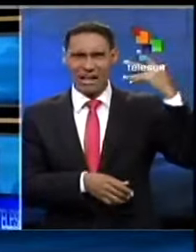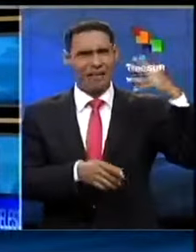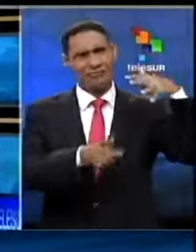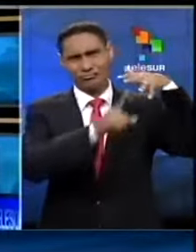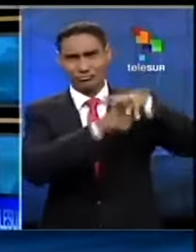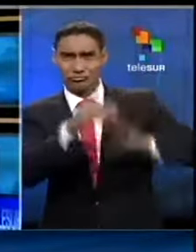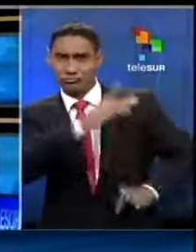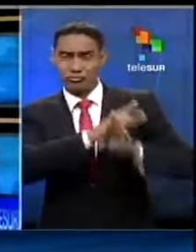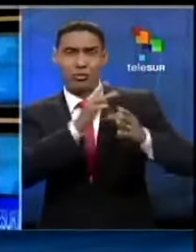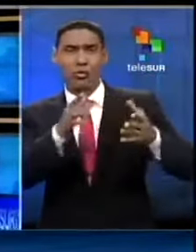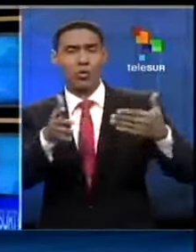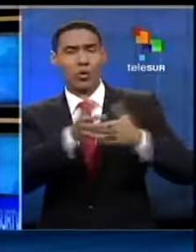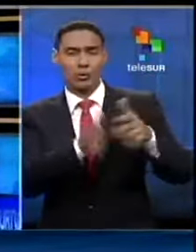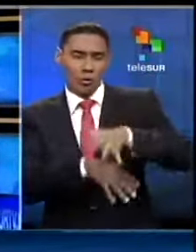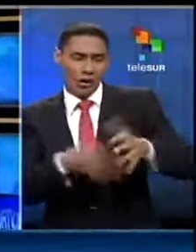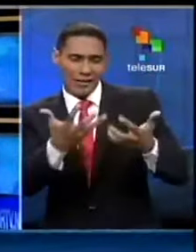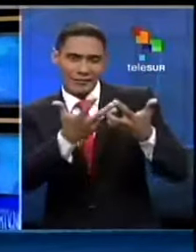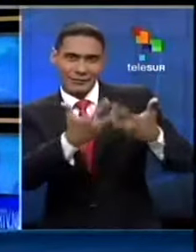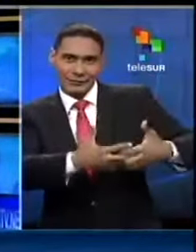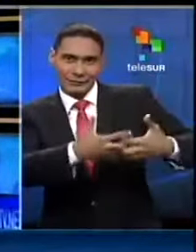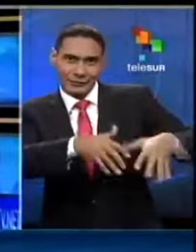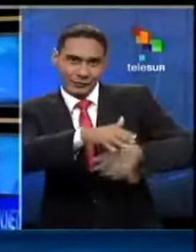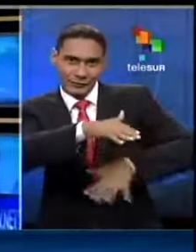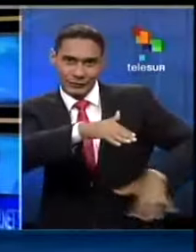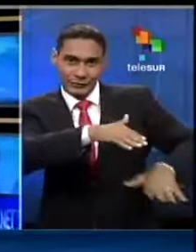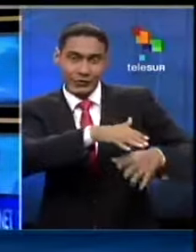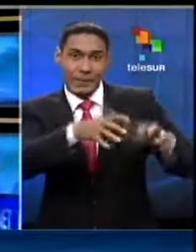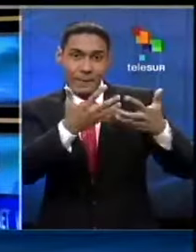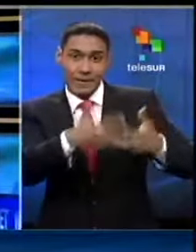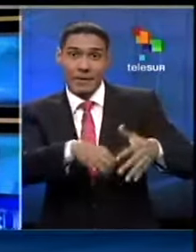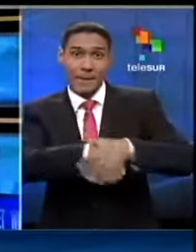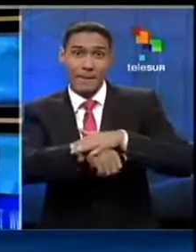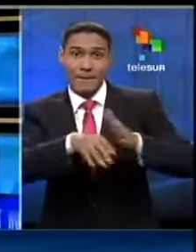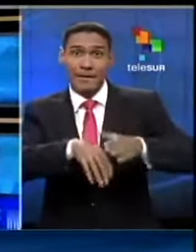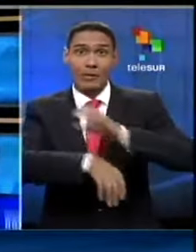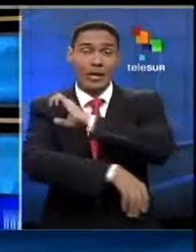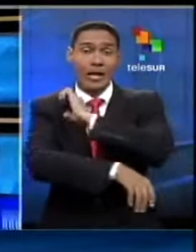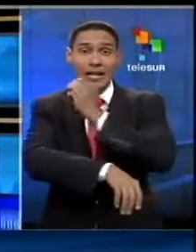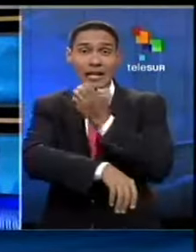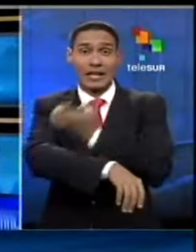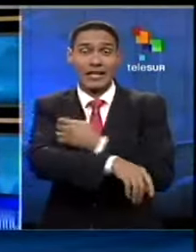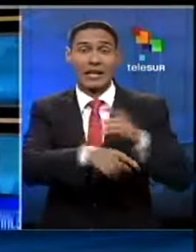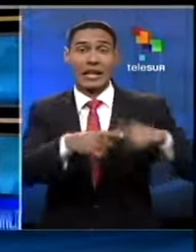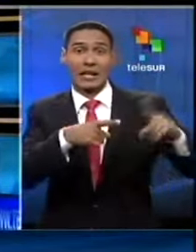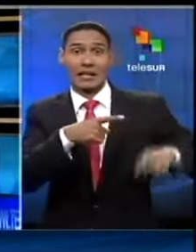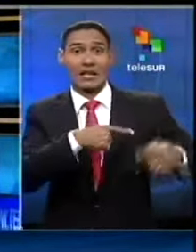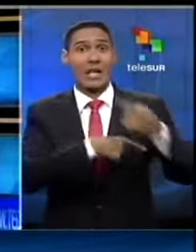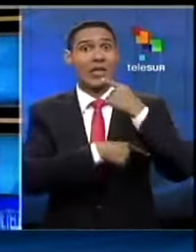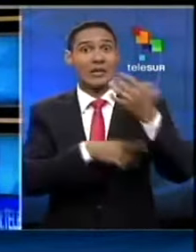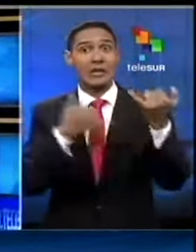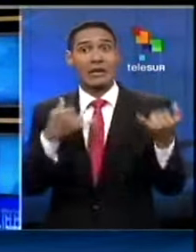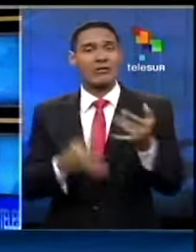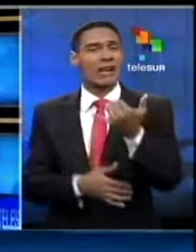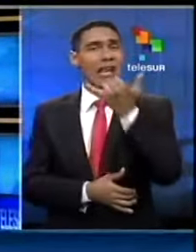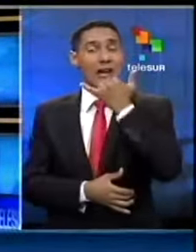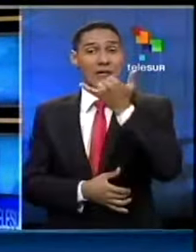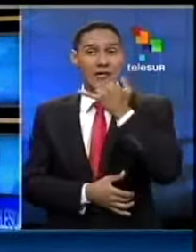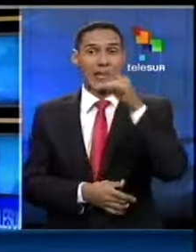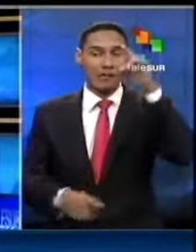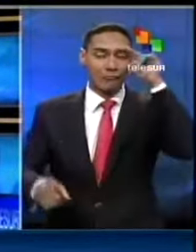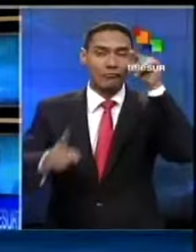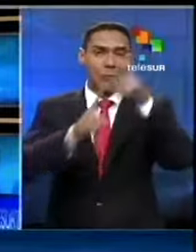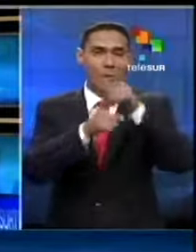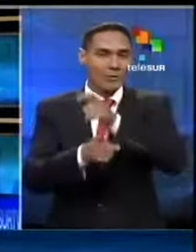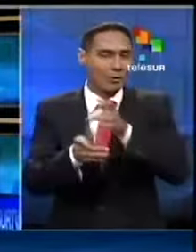perpetrado contra una de las instalaciones subterráneas de la empresa. El ministro de la Energía Eléctrica, Jesse Chacón, confirmó que la falla